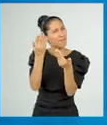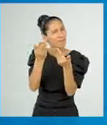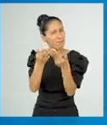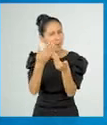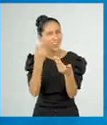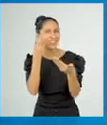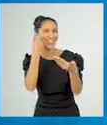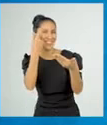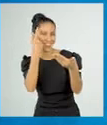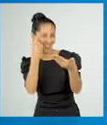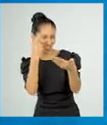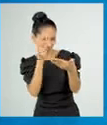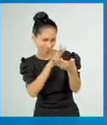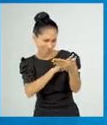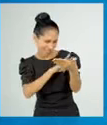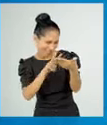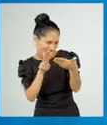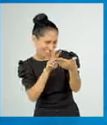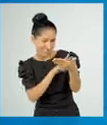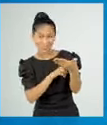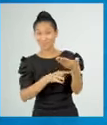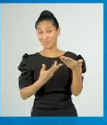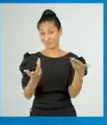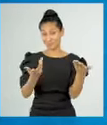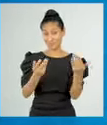pretenda usar el producto.